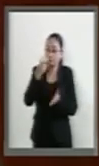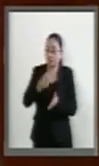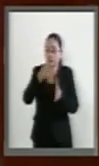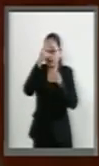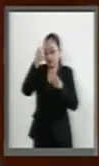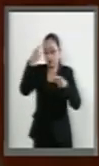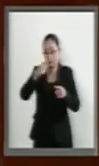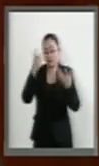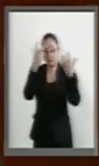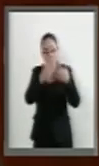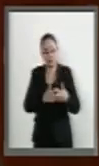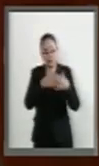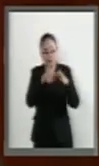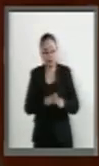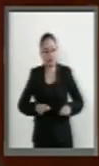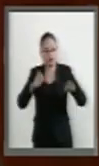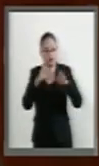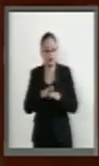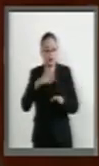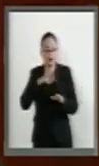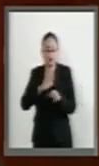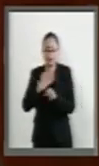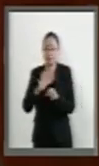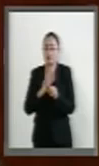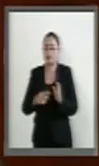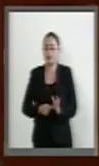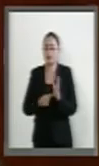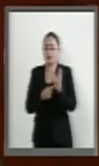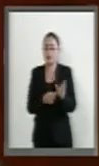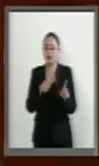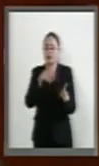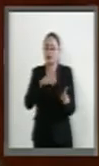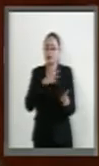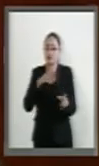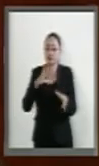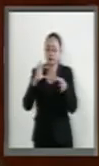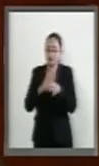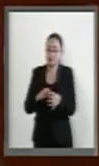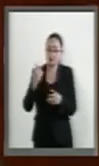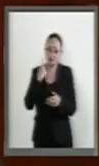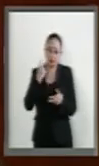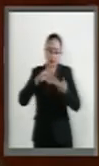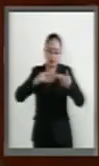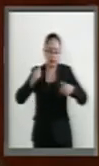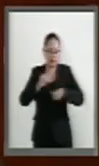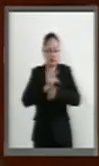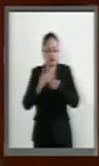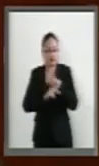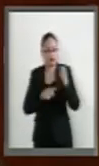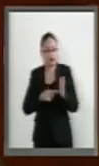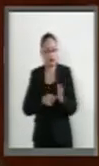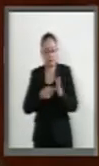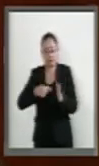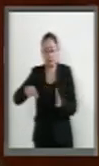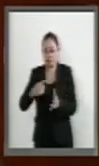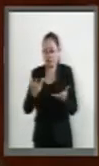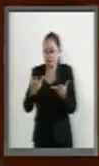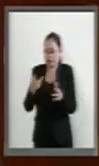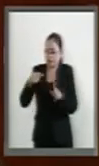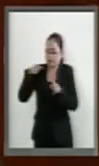integración profunda ha demostrado que cuando la política exterior se realiza con